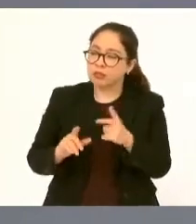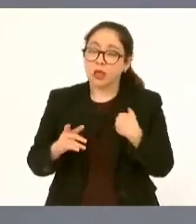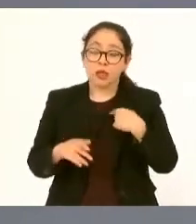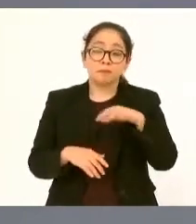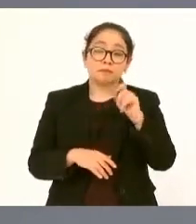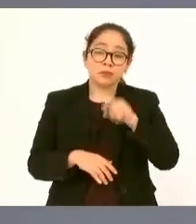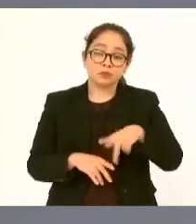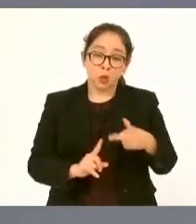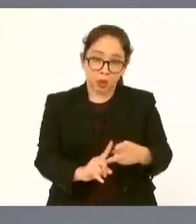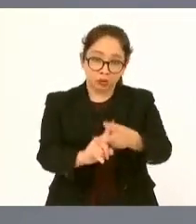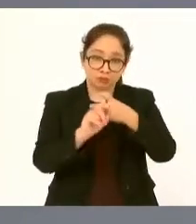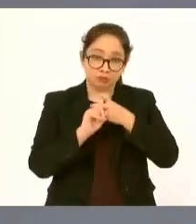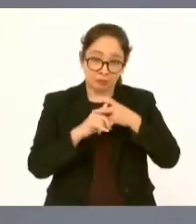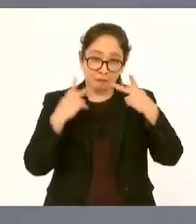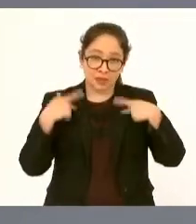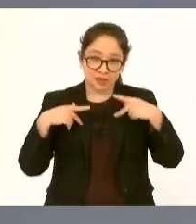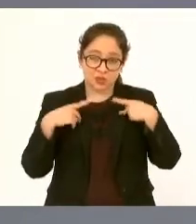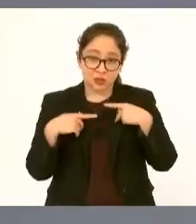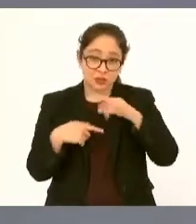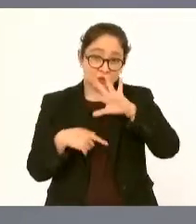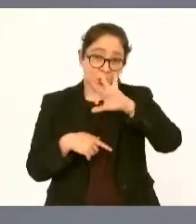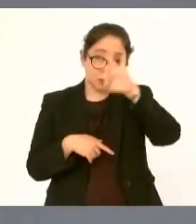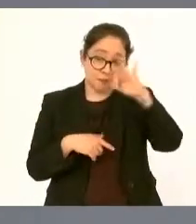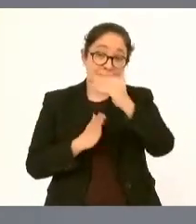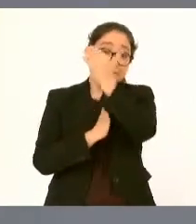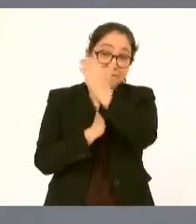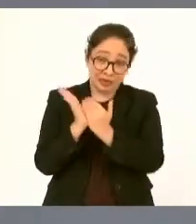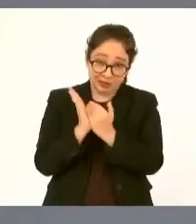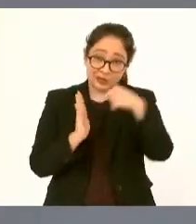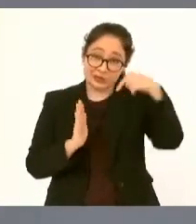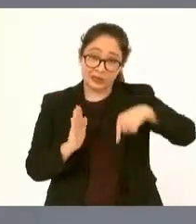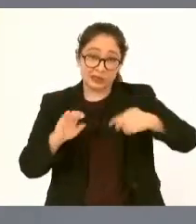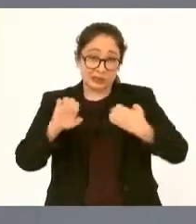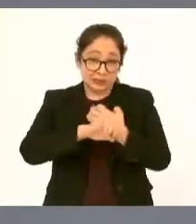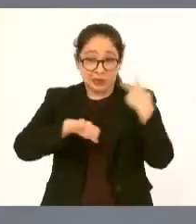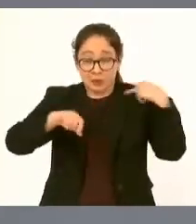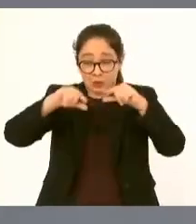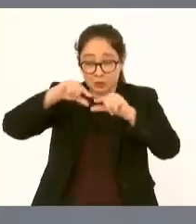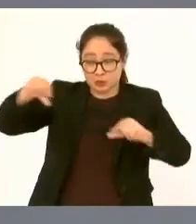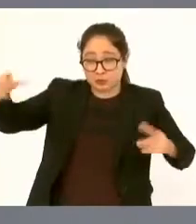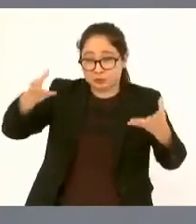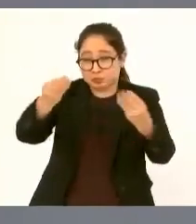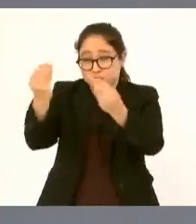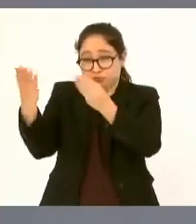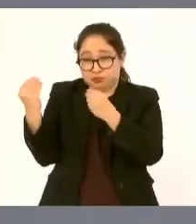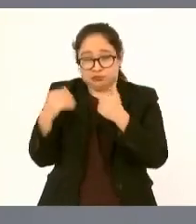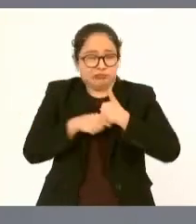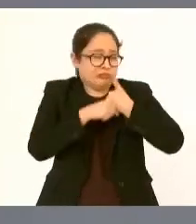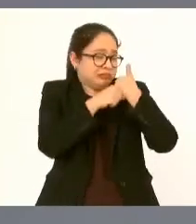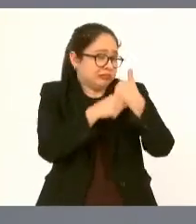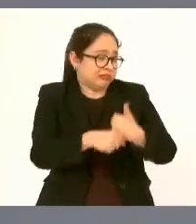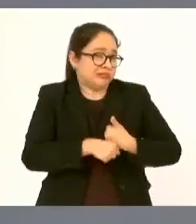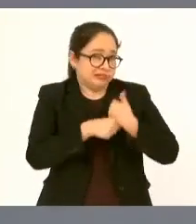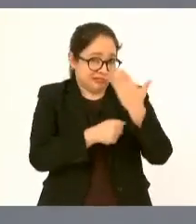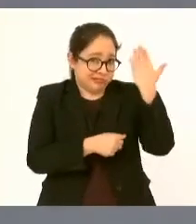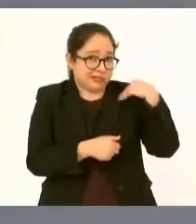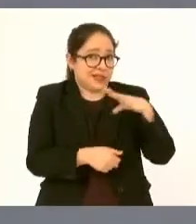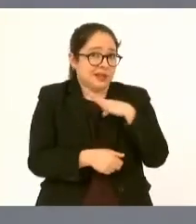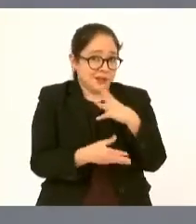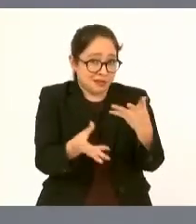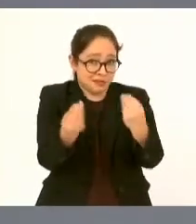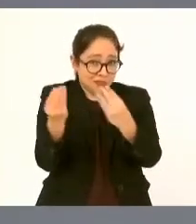que era una calamidad aquí en veracruz se padecía mucho de